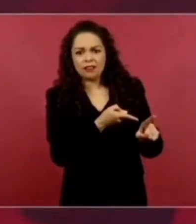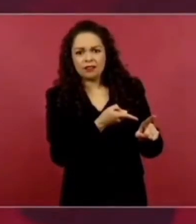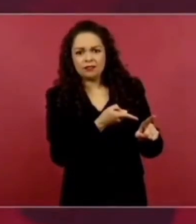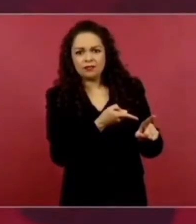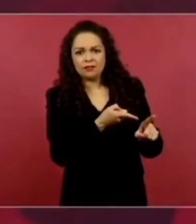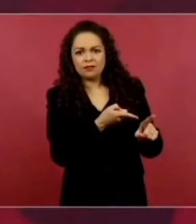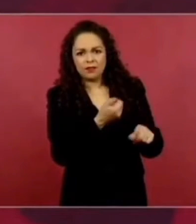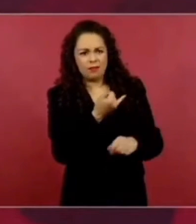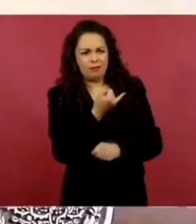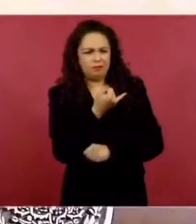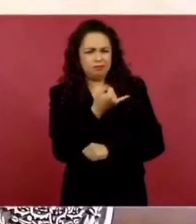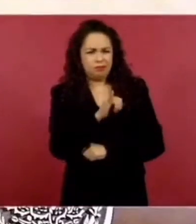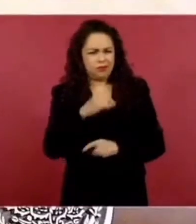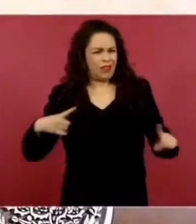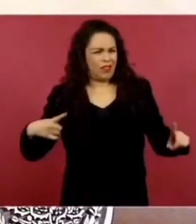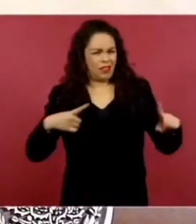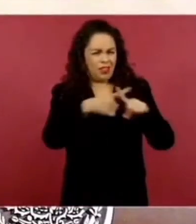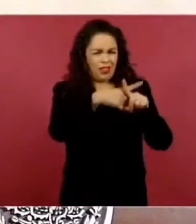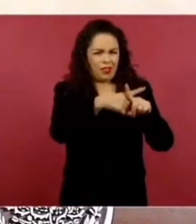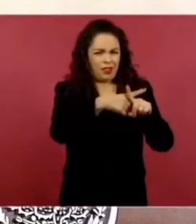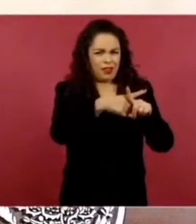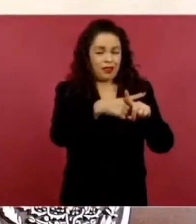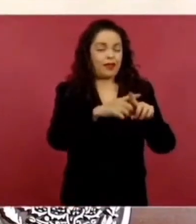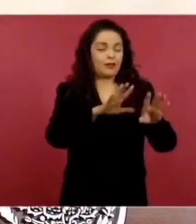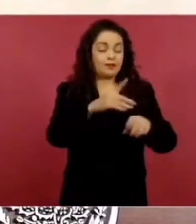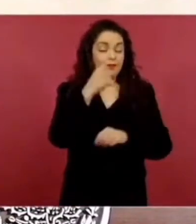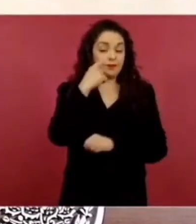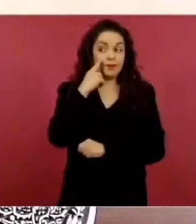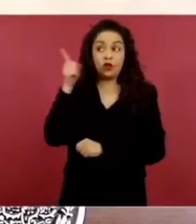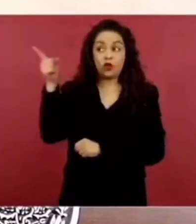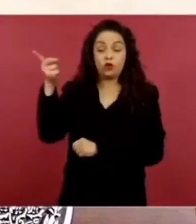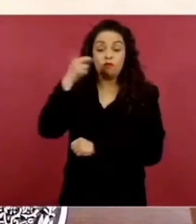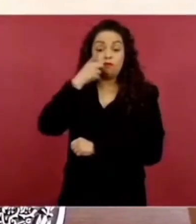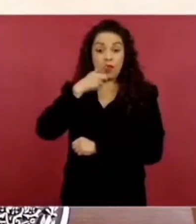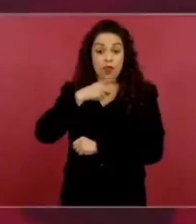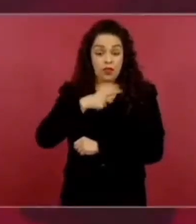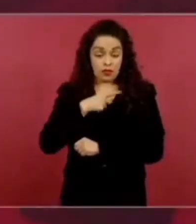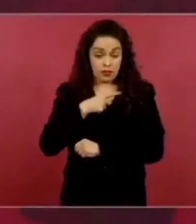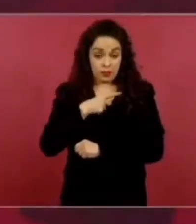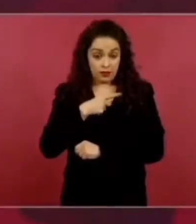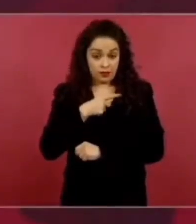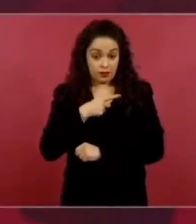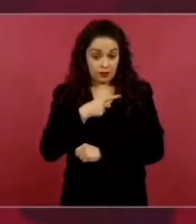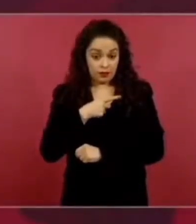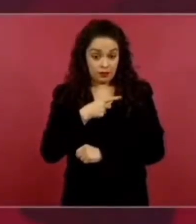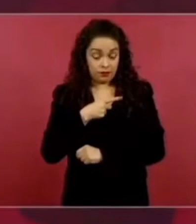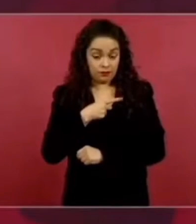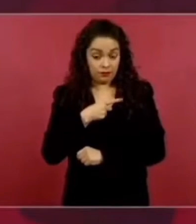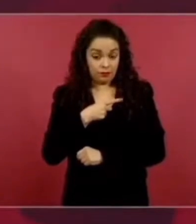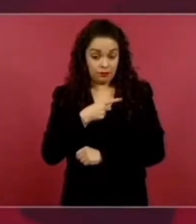en la grandeza, en Motocintla, en